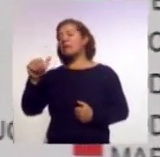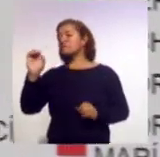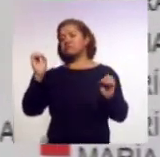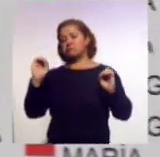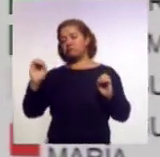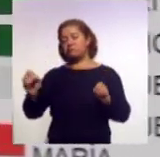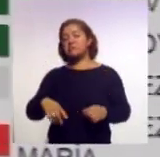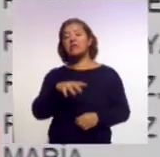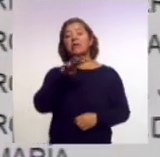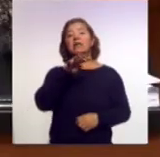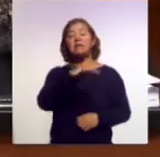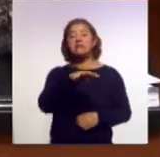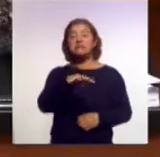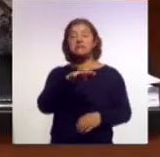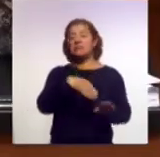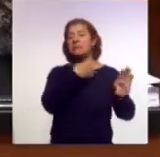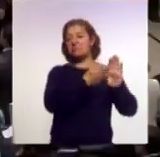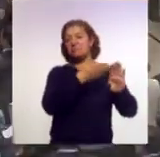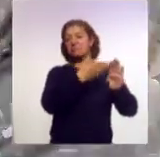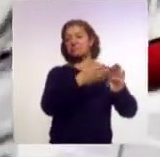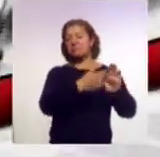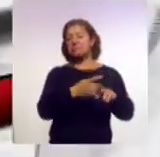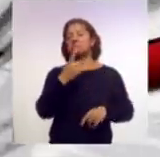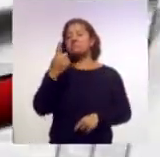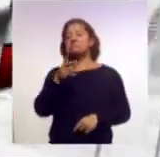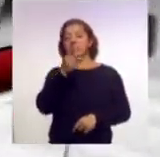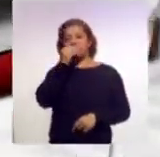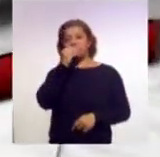votos en contra de toda la terna y uno nulo.